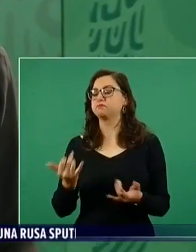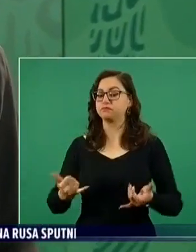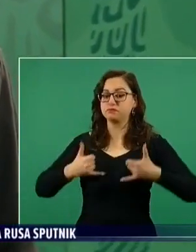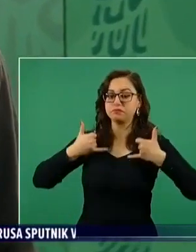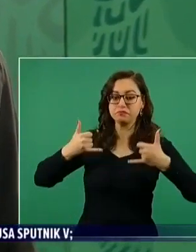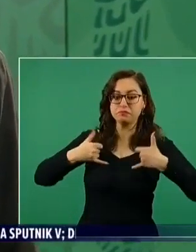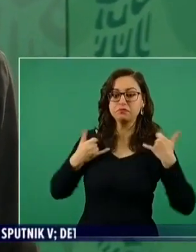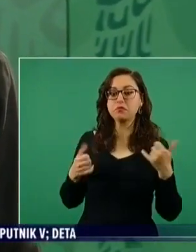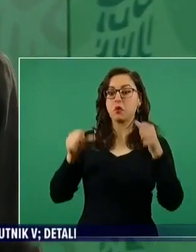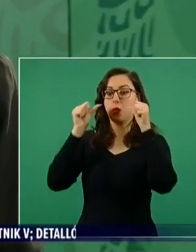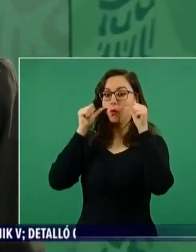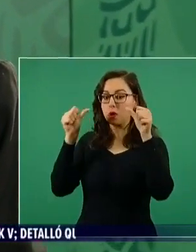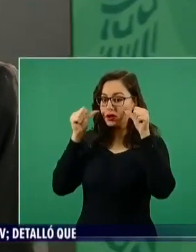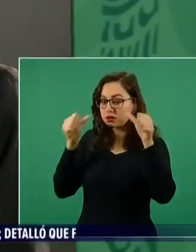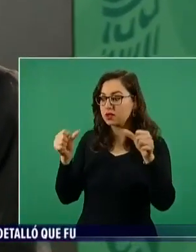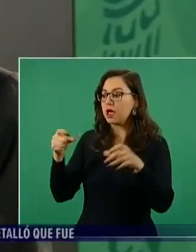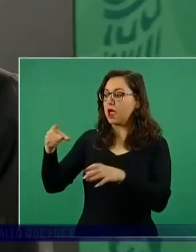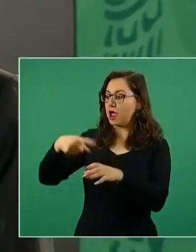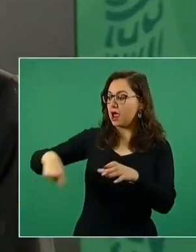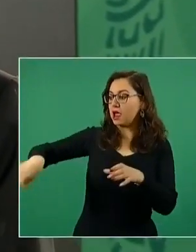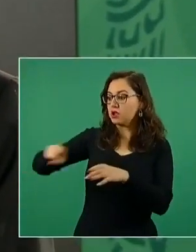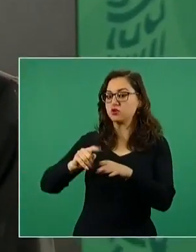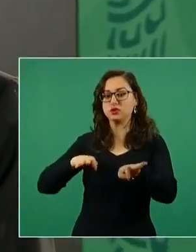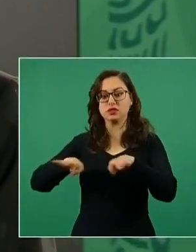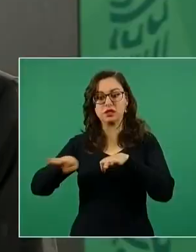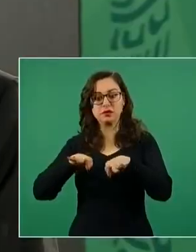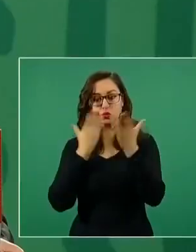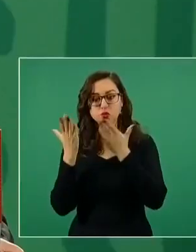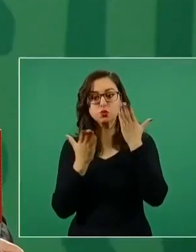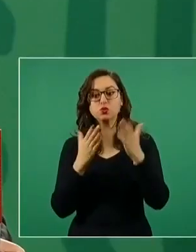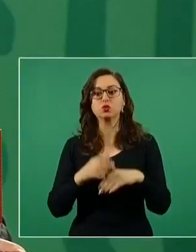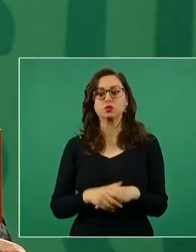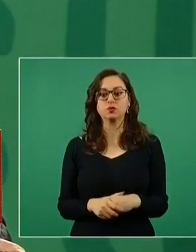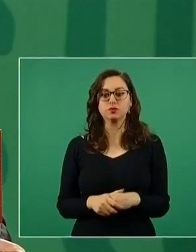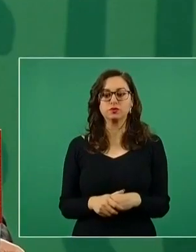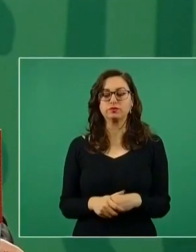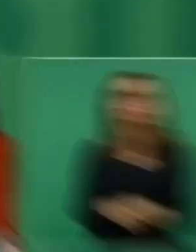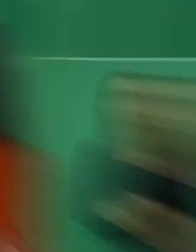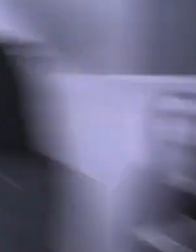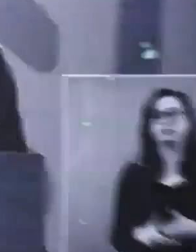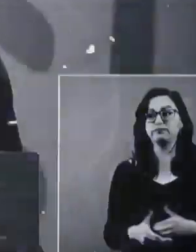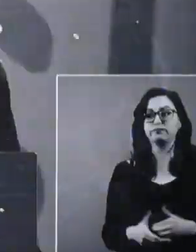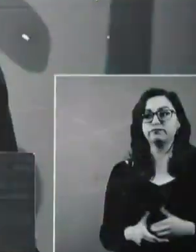jóvenes, que tengan oportunidad de trabajo, de estudio, que haya esperanzas.